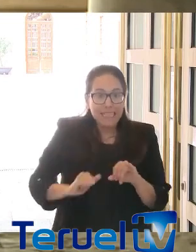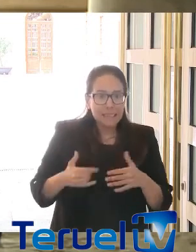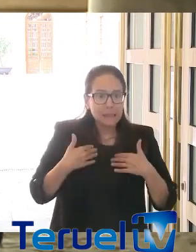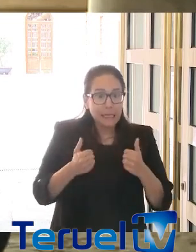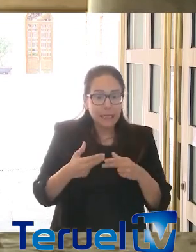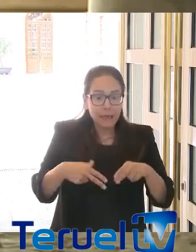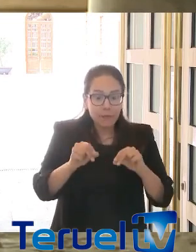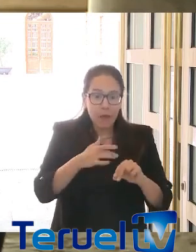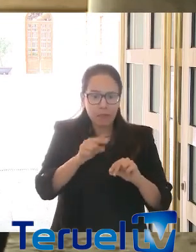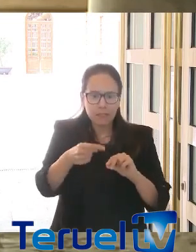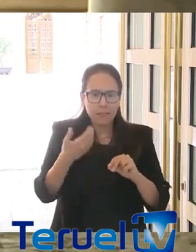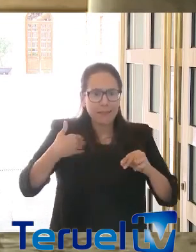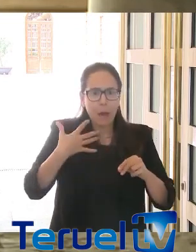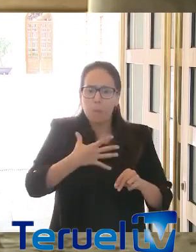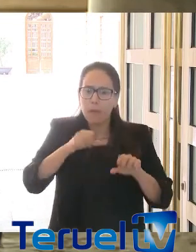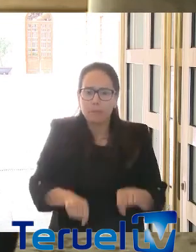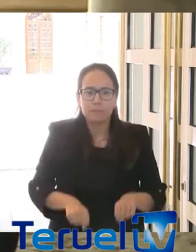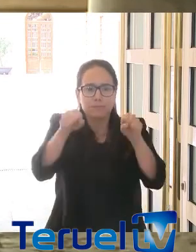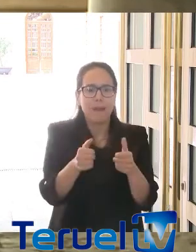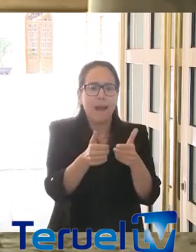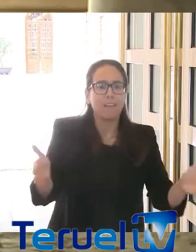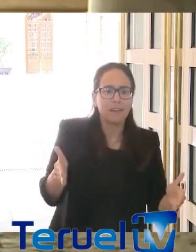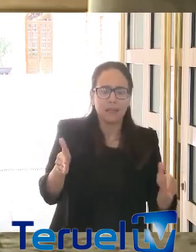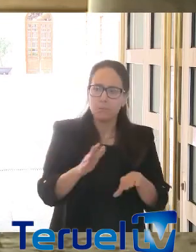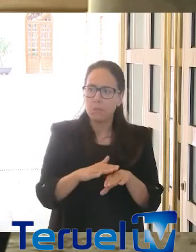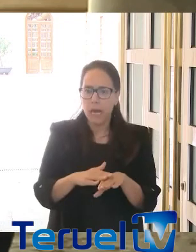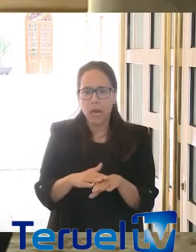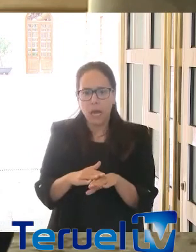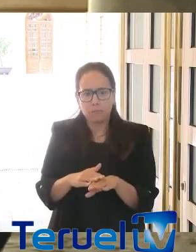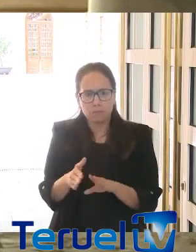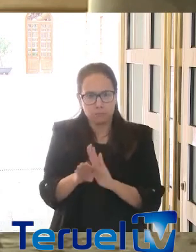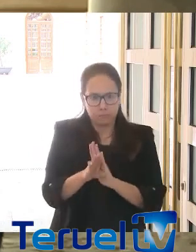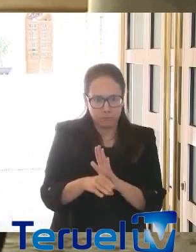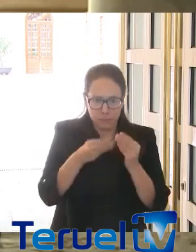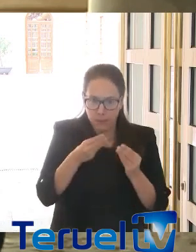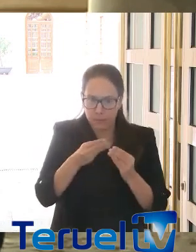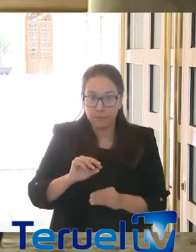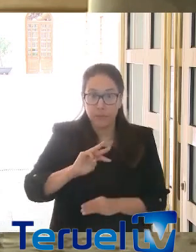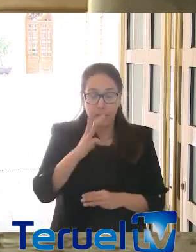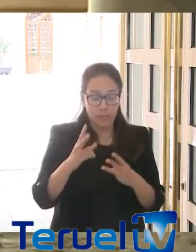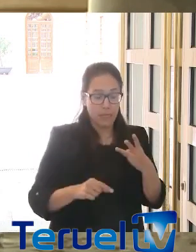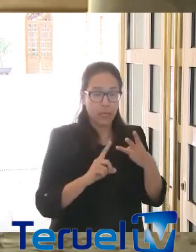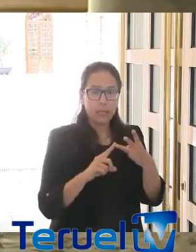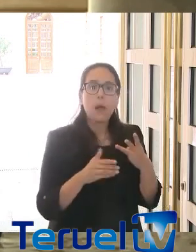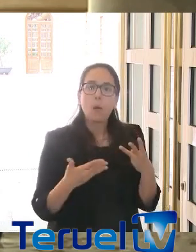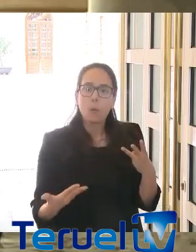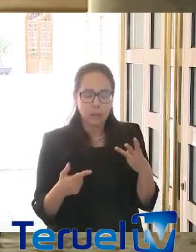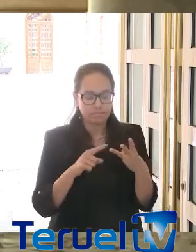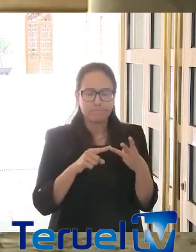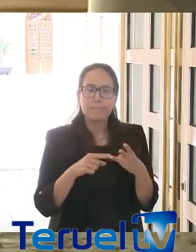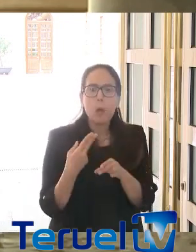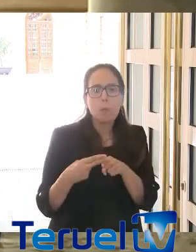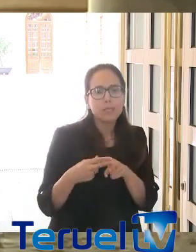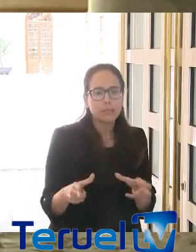sanitaria y para proteger a los trabajadores a través de todo tipo de prestaciones. Hay una tercera línea, que es la línea de las políticas